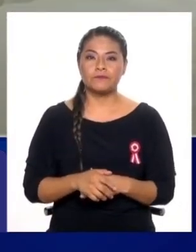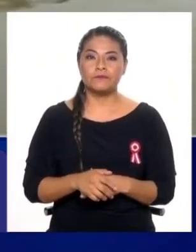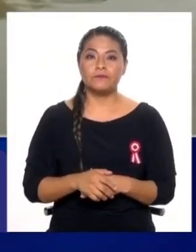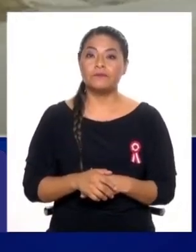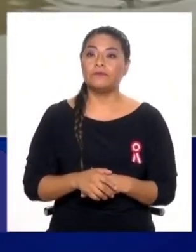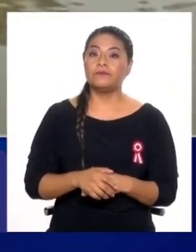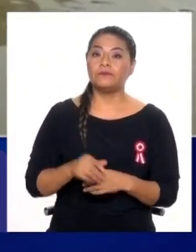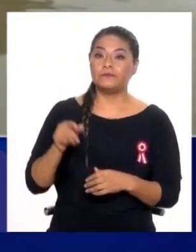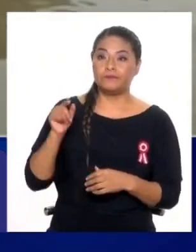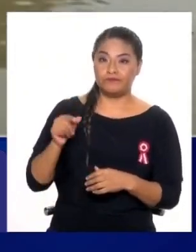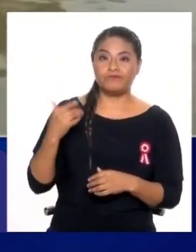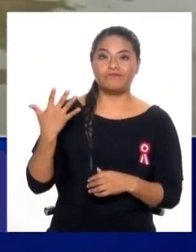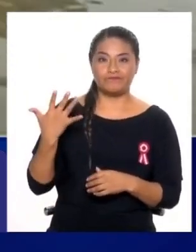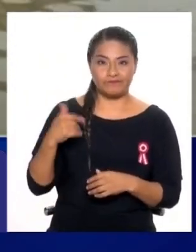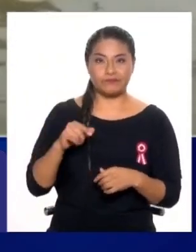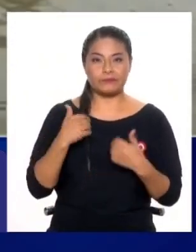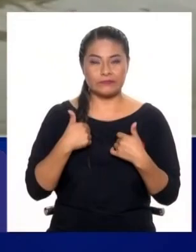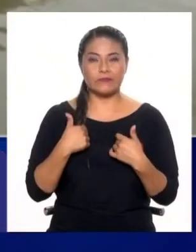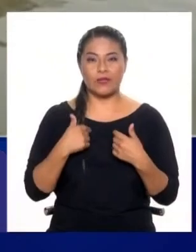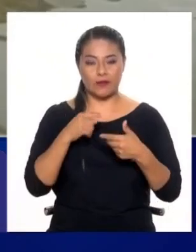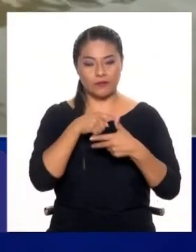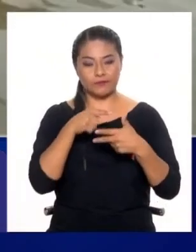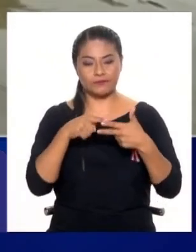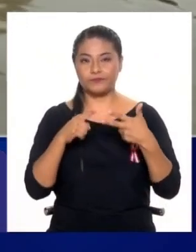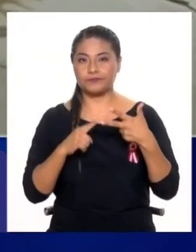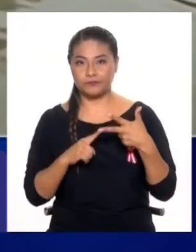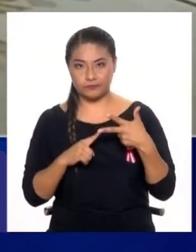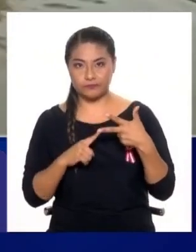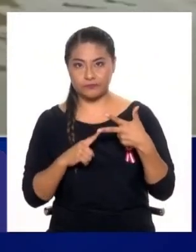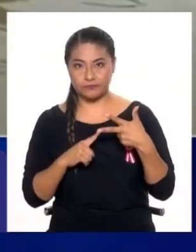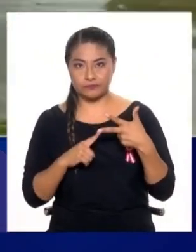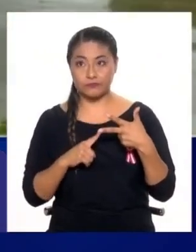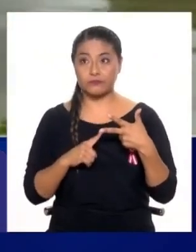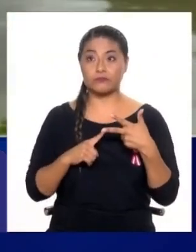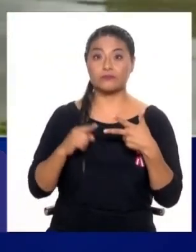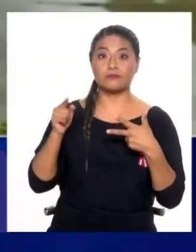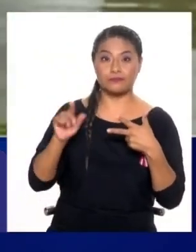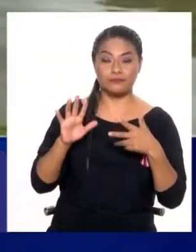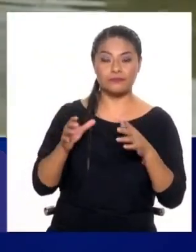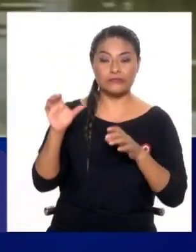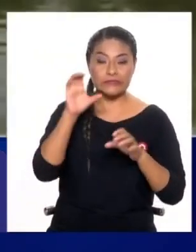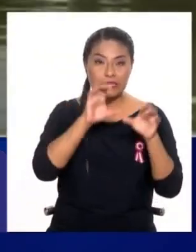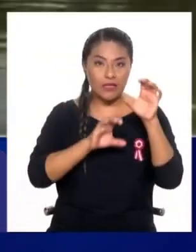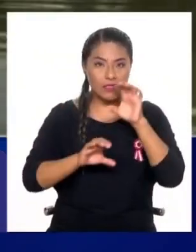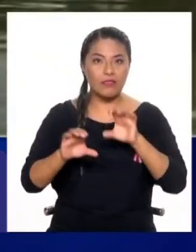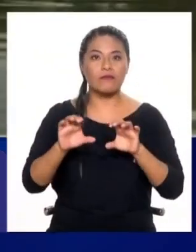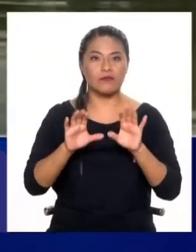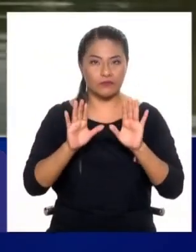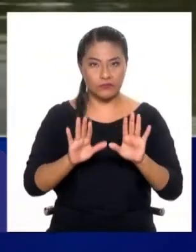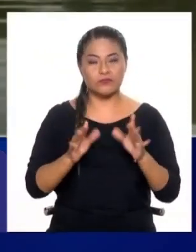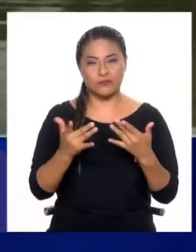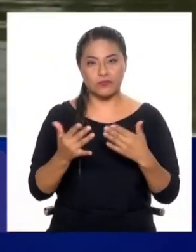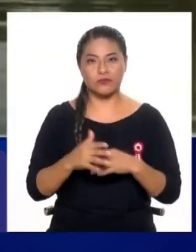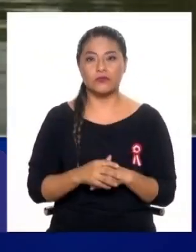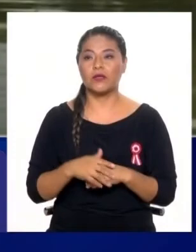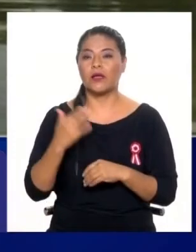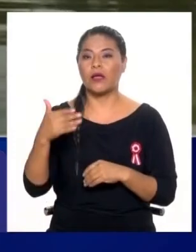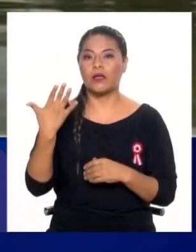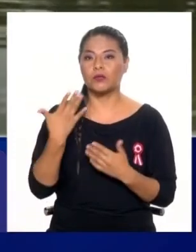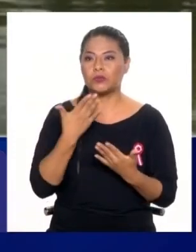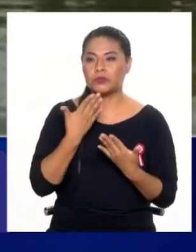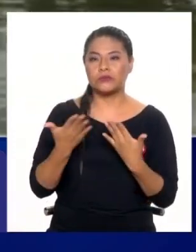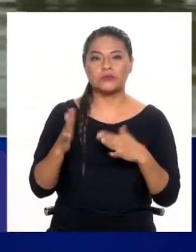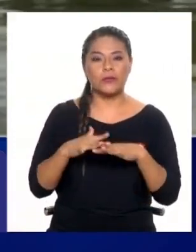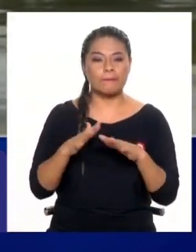enfrentar este problema tiene tres niveles. El primer nivel, que es el nivel científico, es decir, aquellos especialistas en